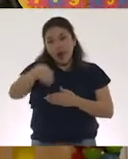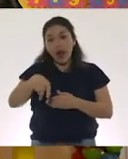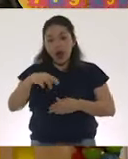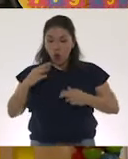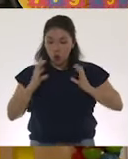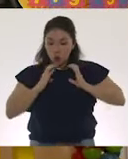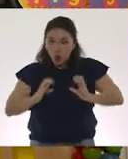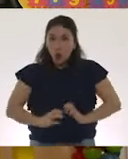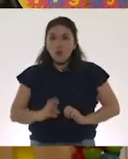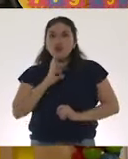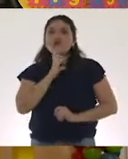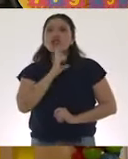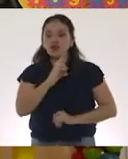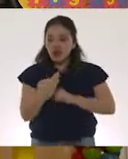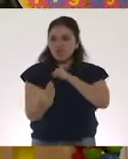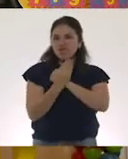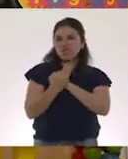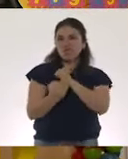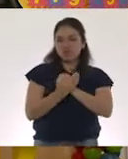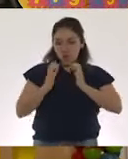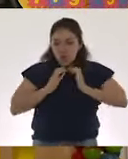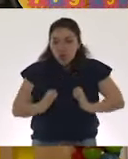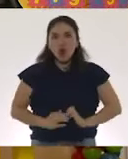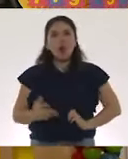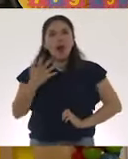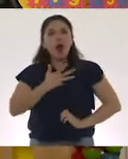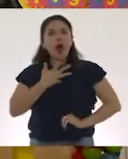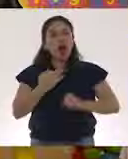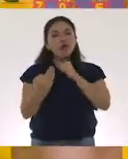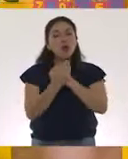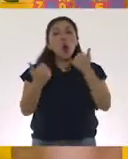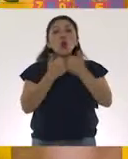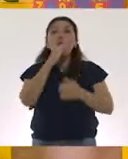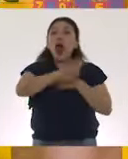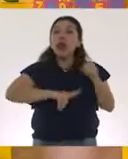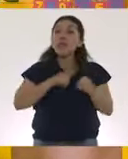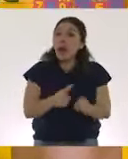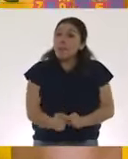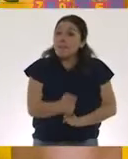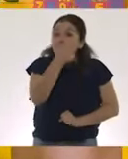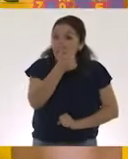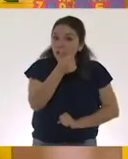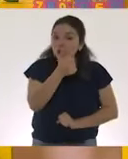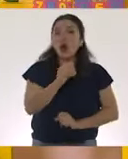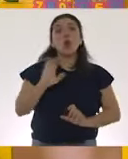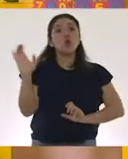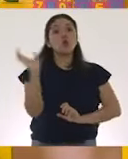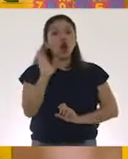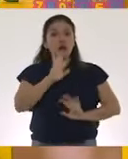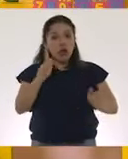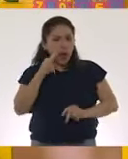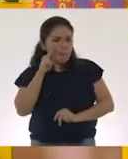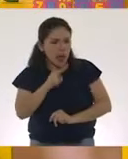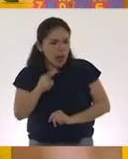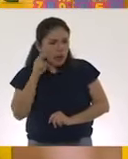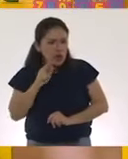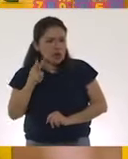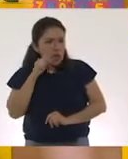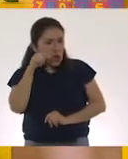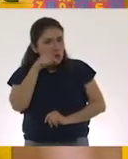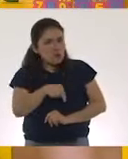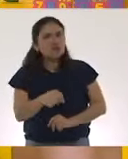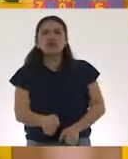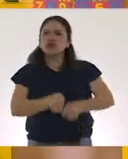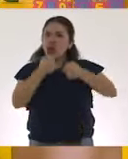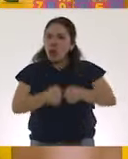respuesta protectora en nuestro cuerpo en animales. Una vez que hemos visto que es completamente